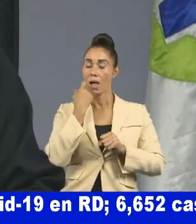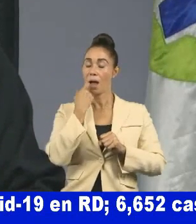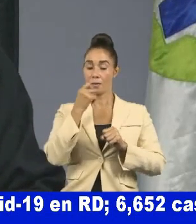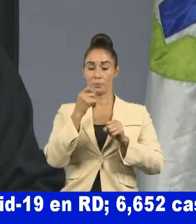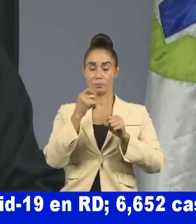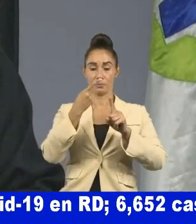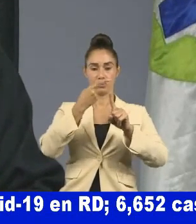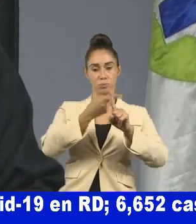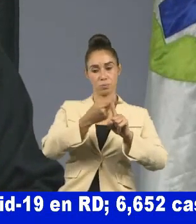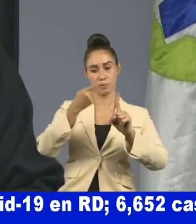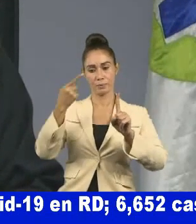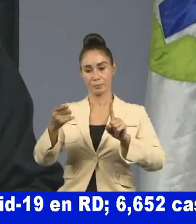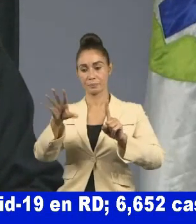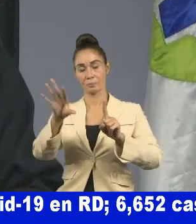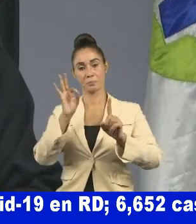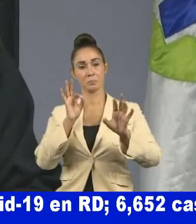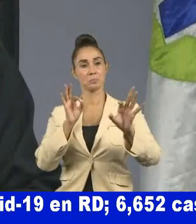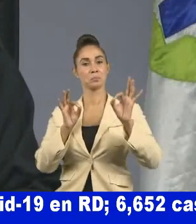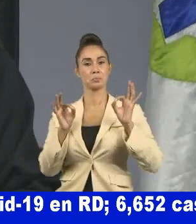de casos